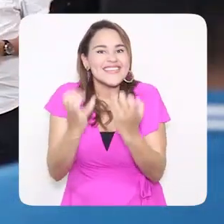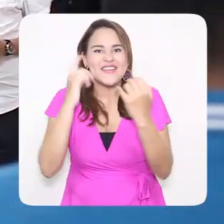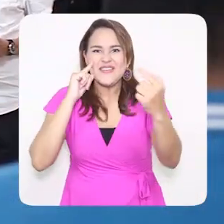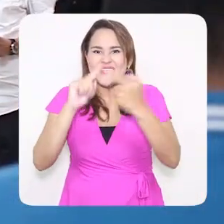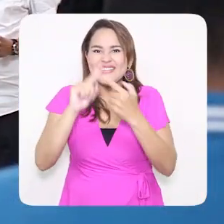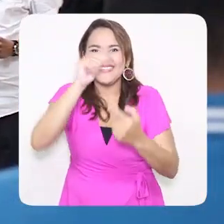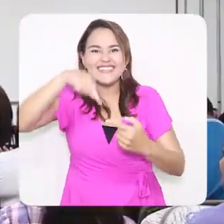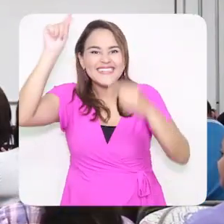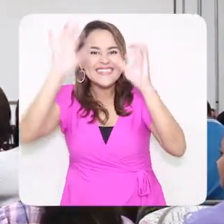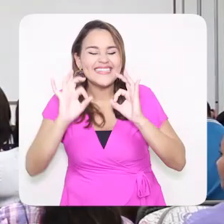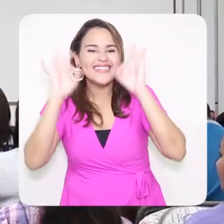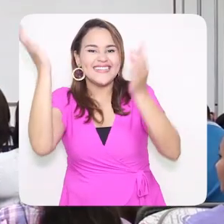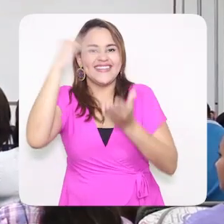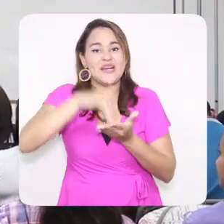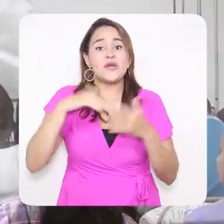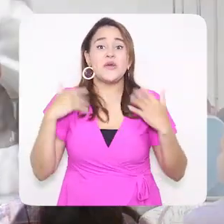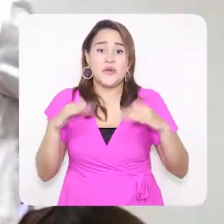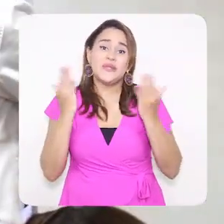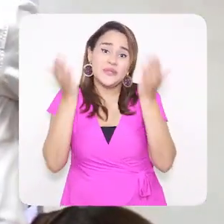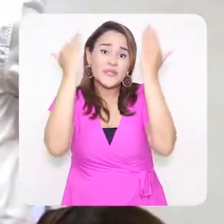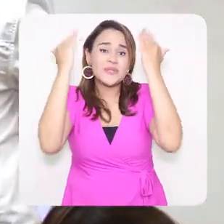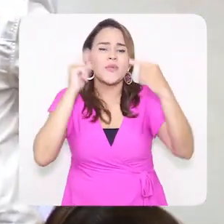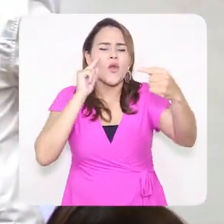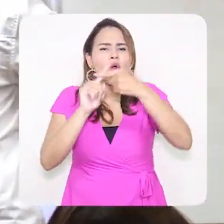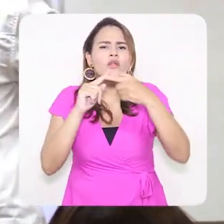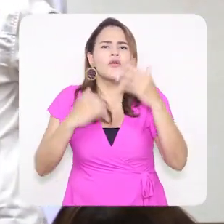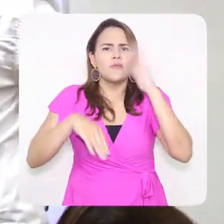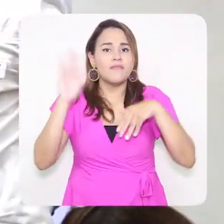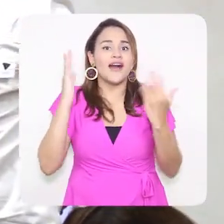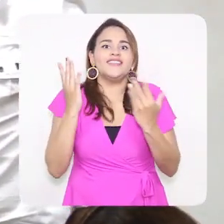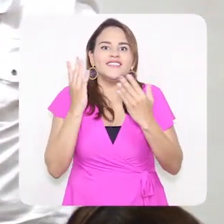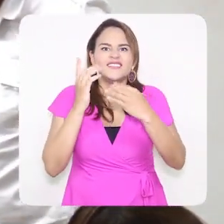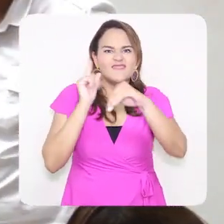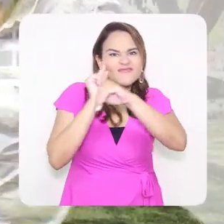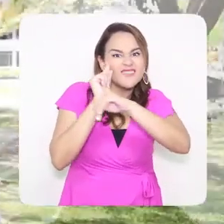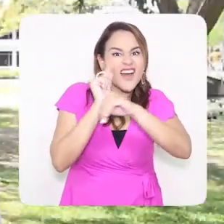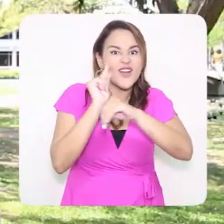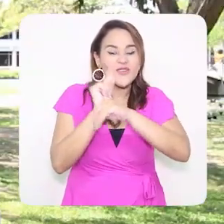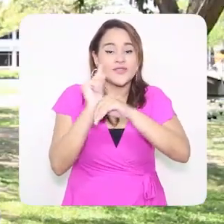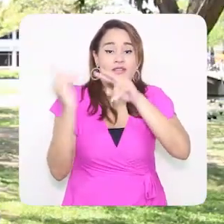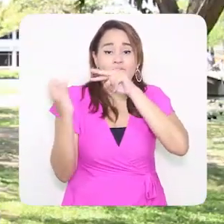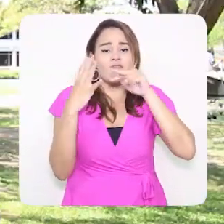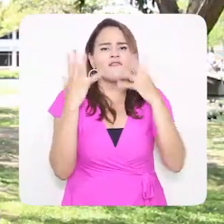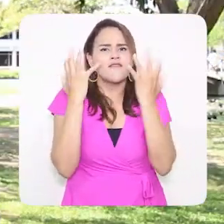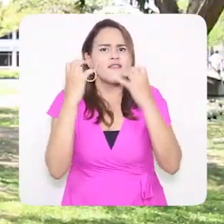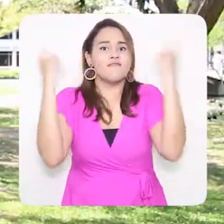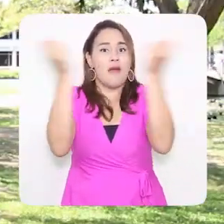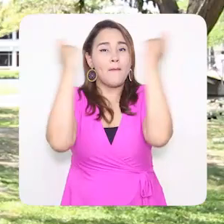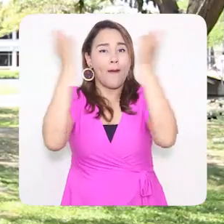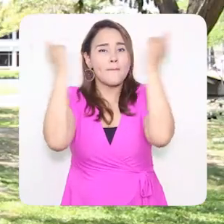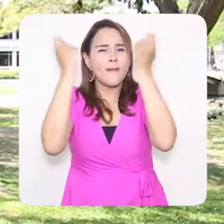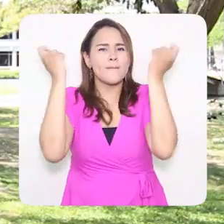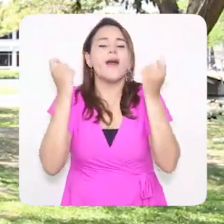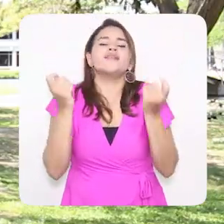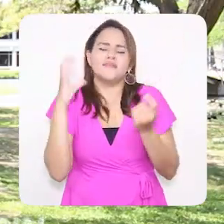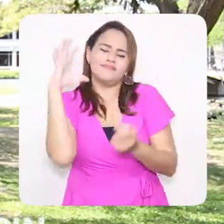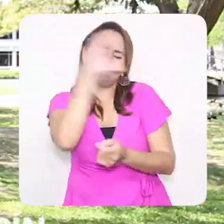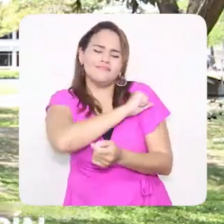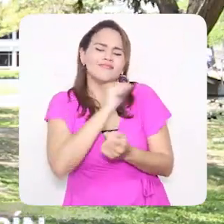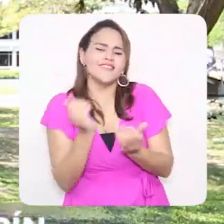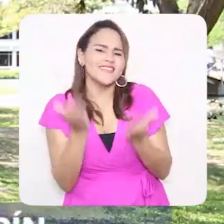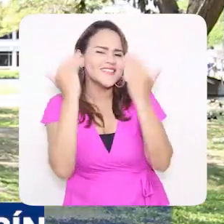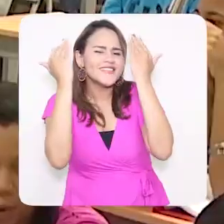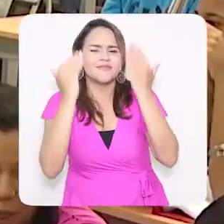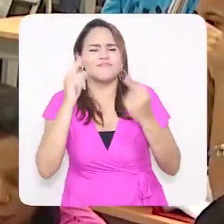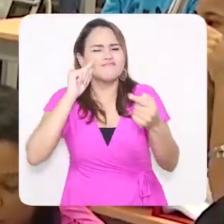atraviesa la alma mater. Miren la buena noticia que tenemos de una amplia oferta para educación con 10 programas con